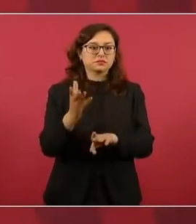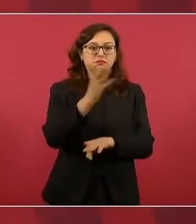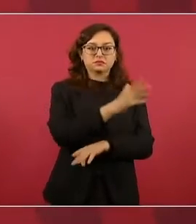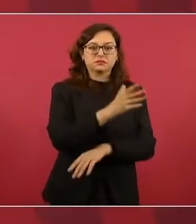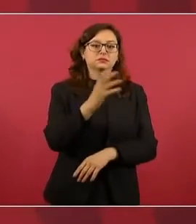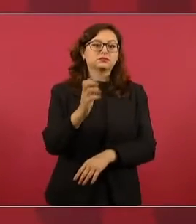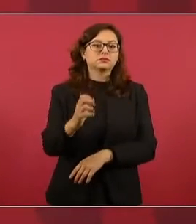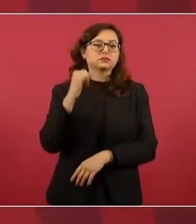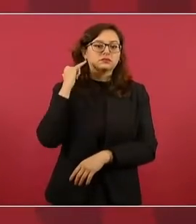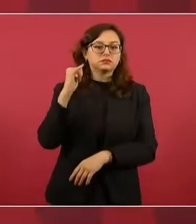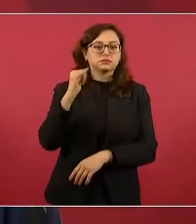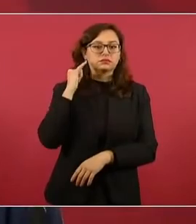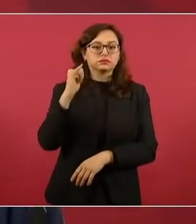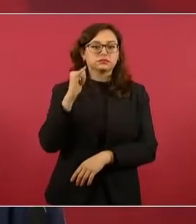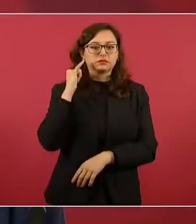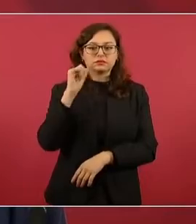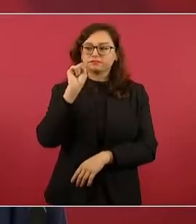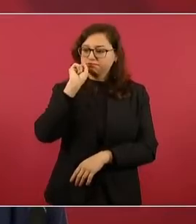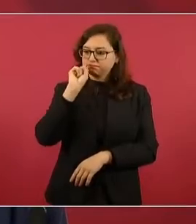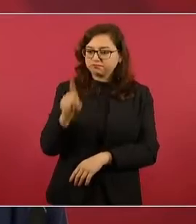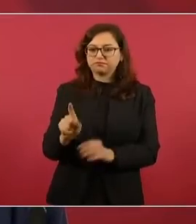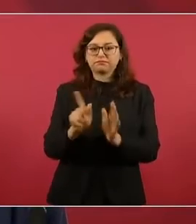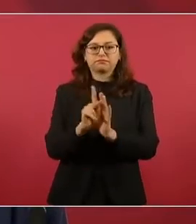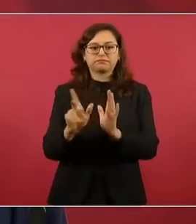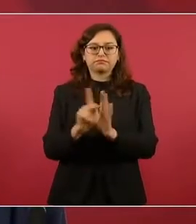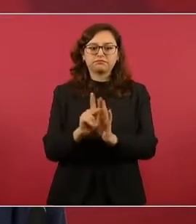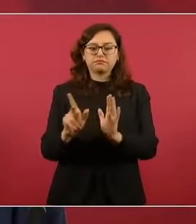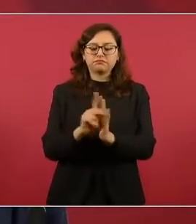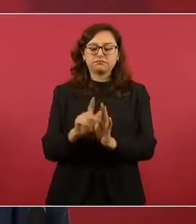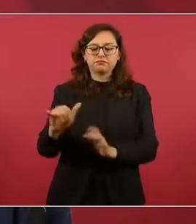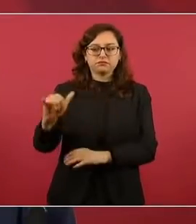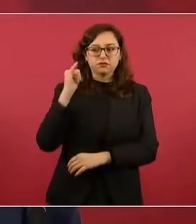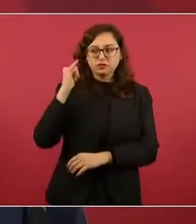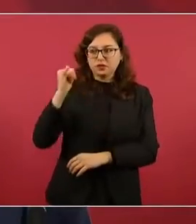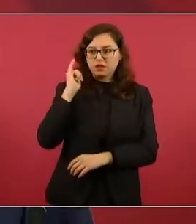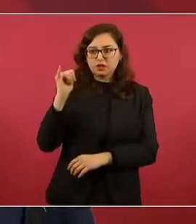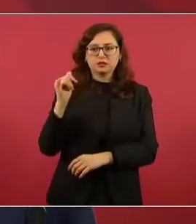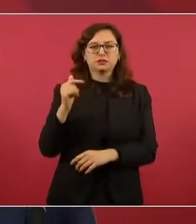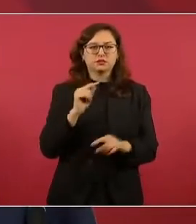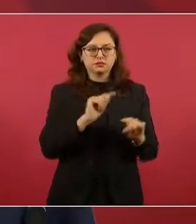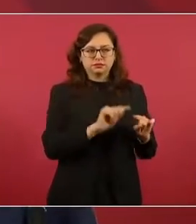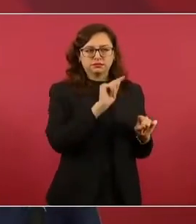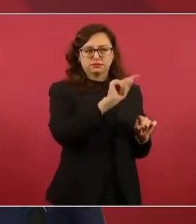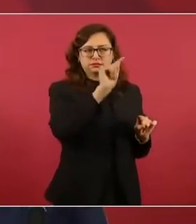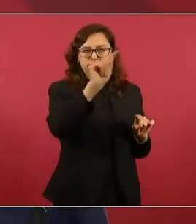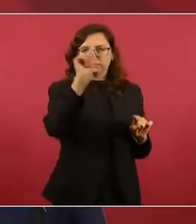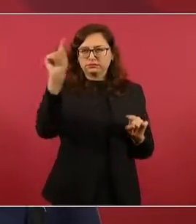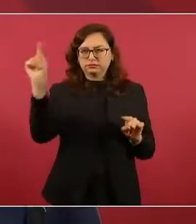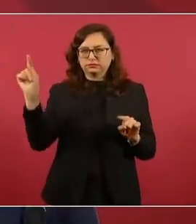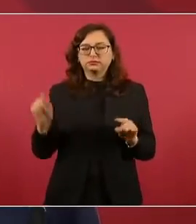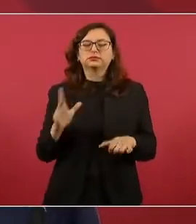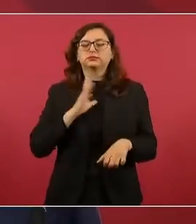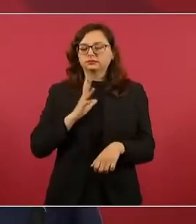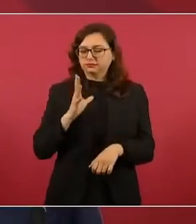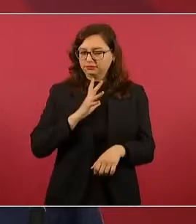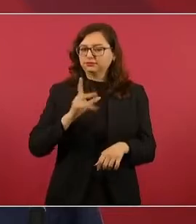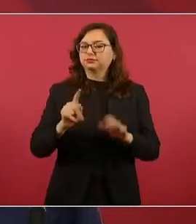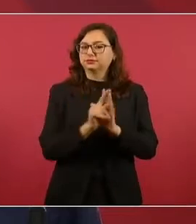y así otros que no voy a mencionar ahorita.